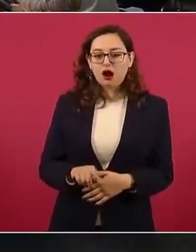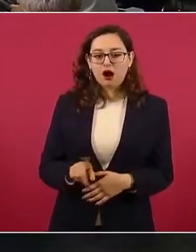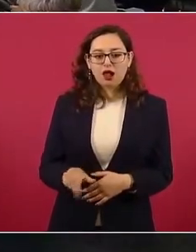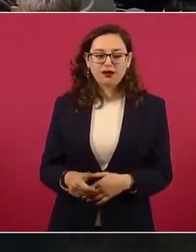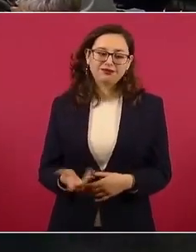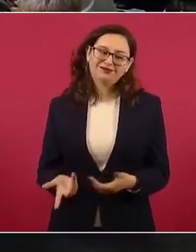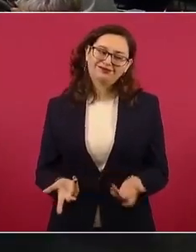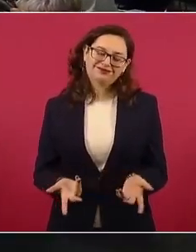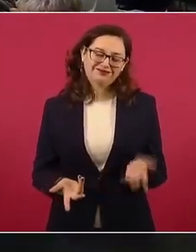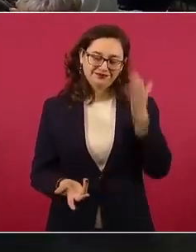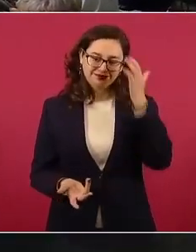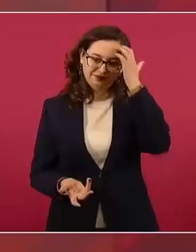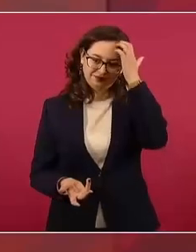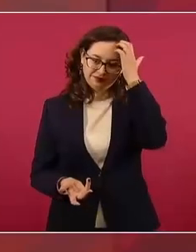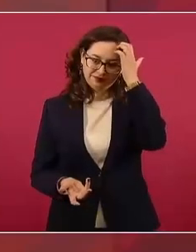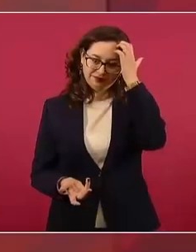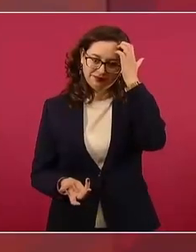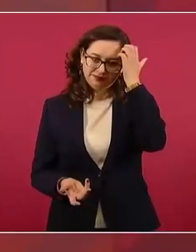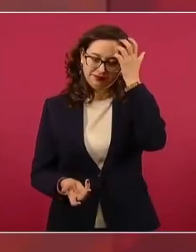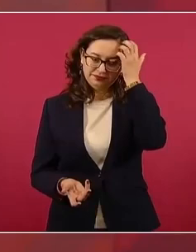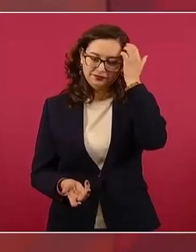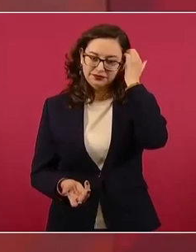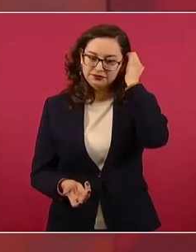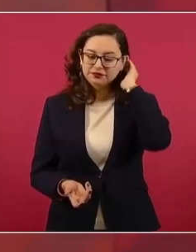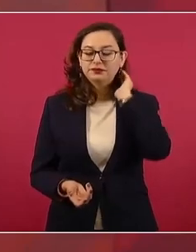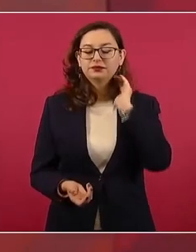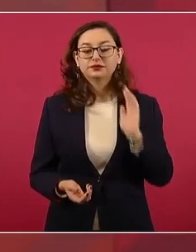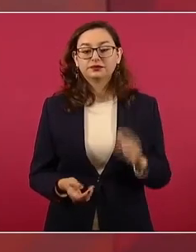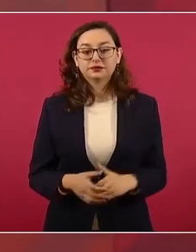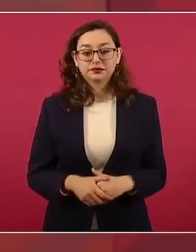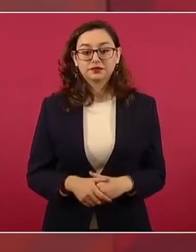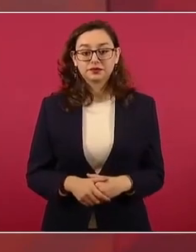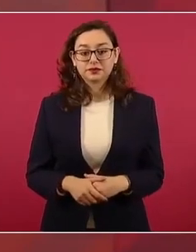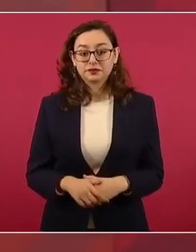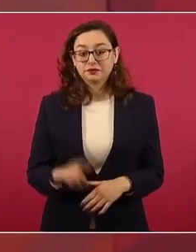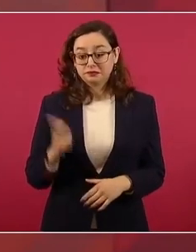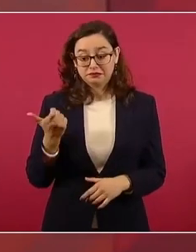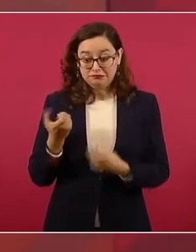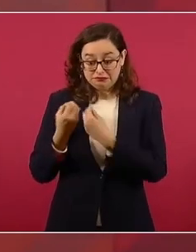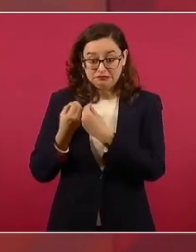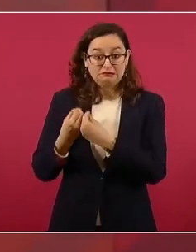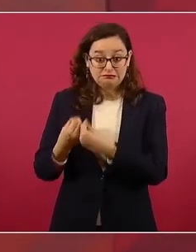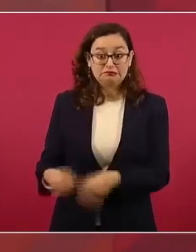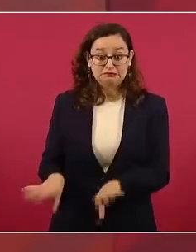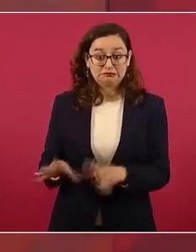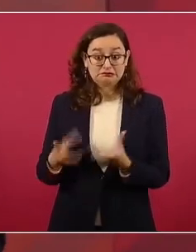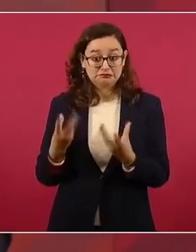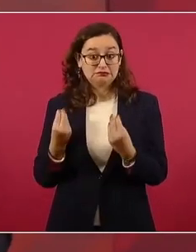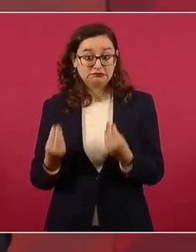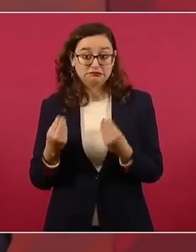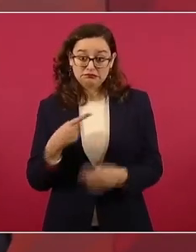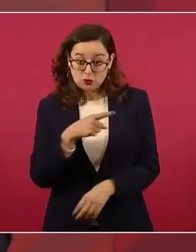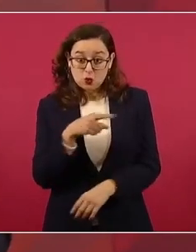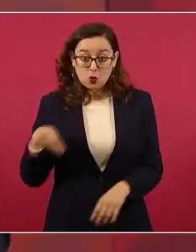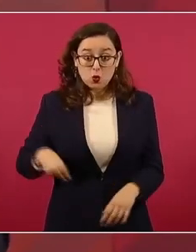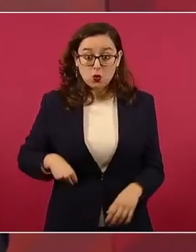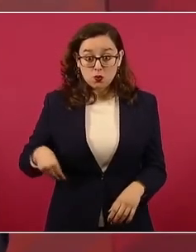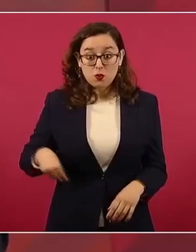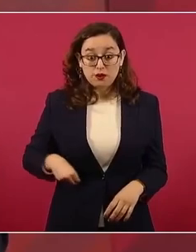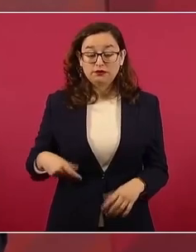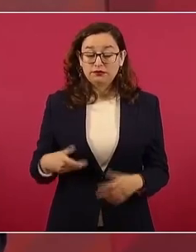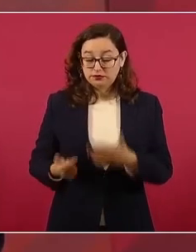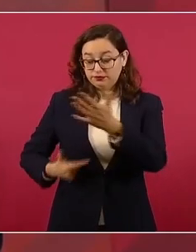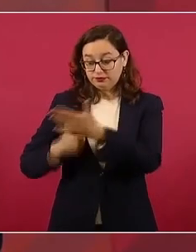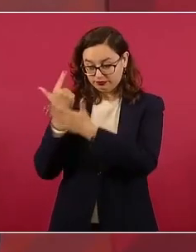Una cantidad considerable, todavía no hemos hecho bien las